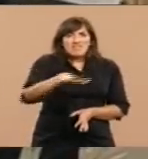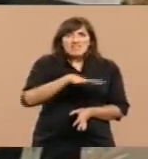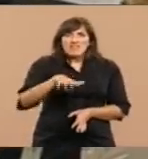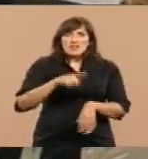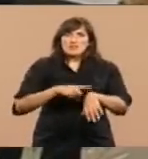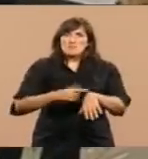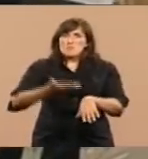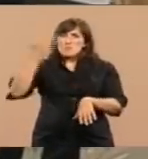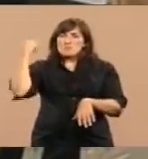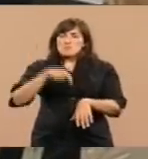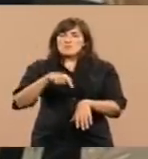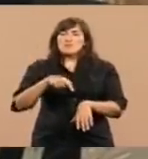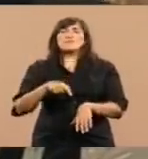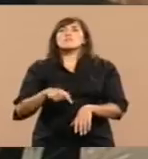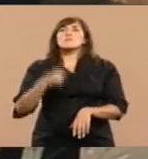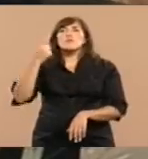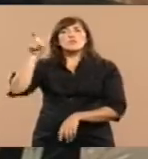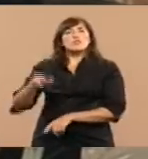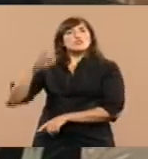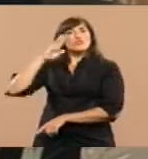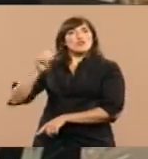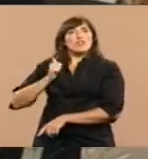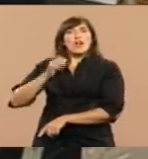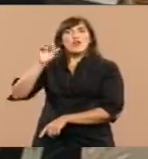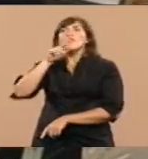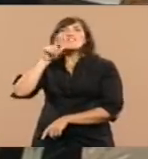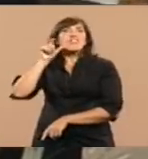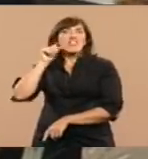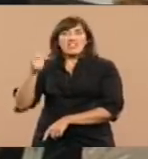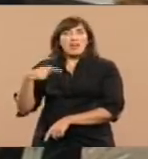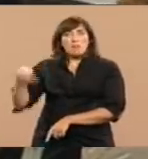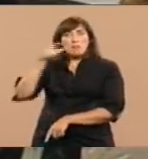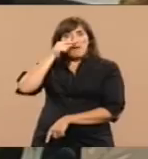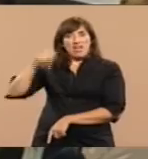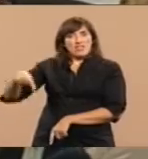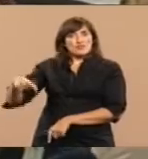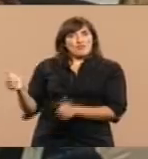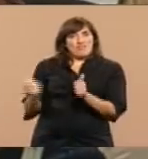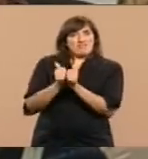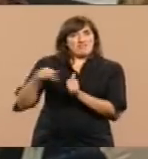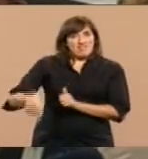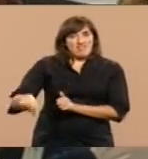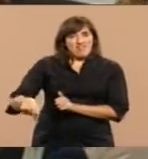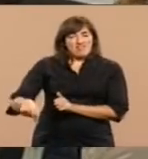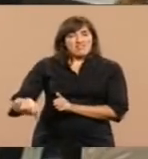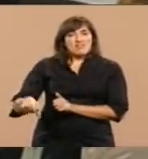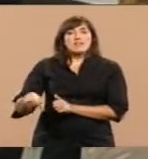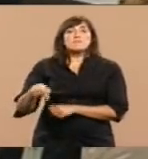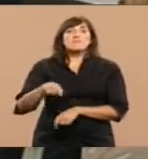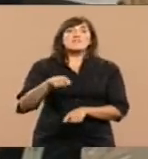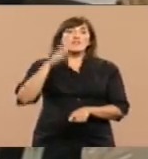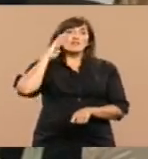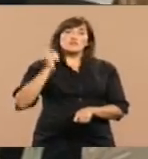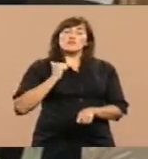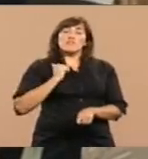uno de ellos, el soldado Ortega, cuyos padres hoy nos acompañan, dejó su vida